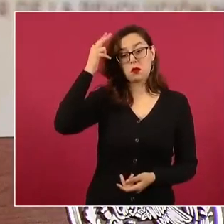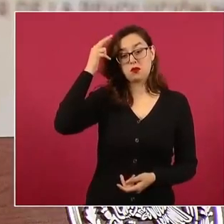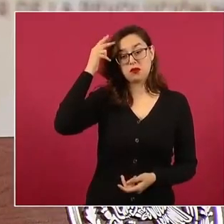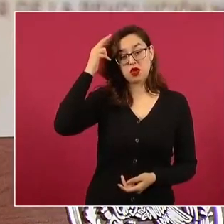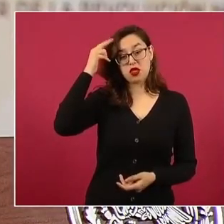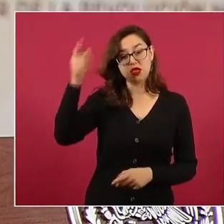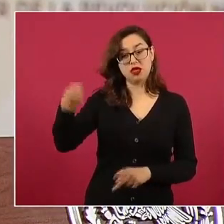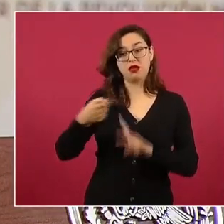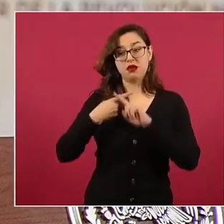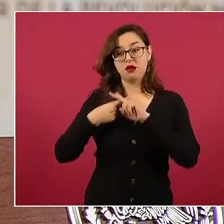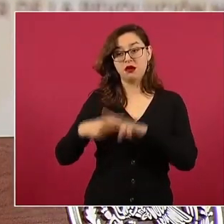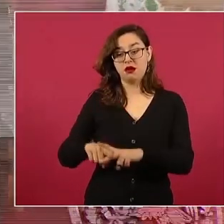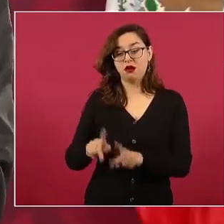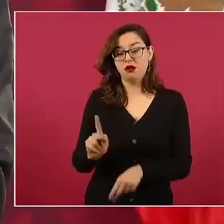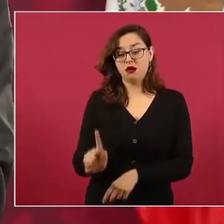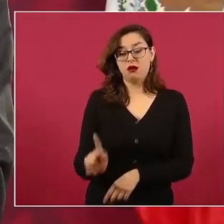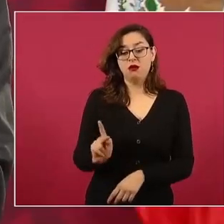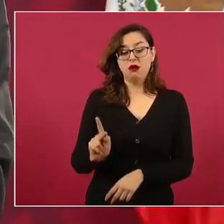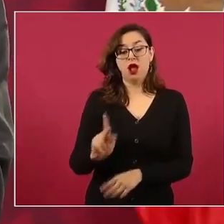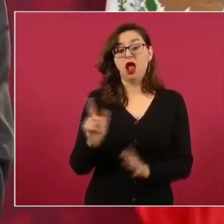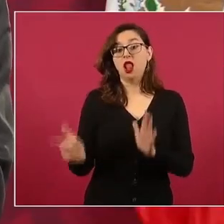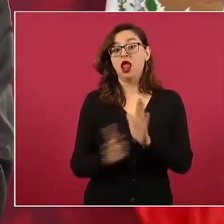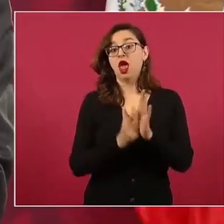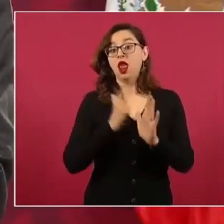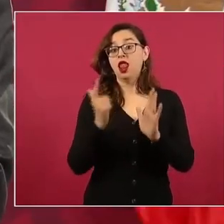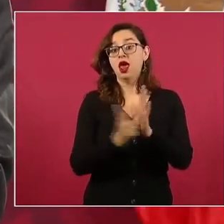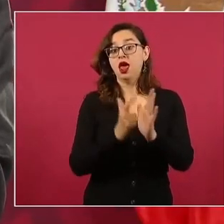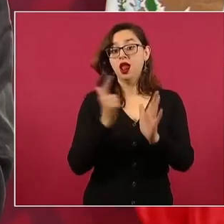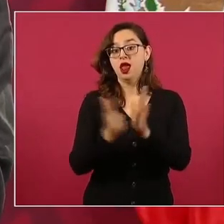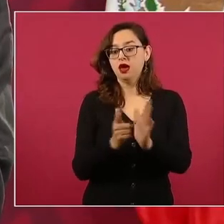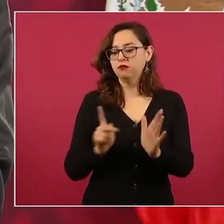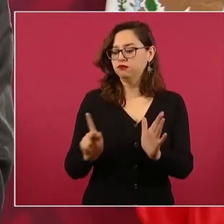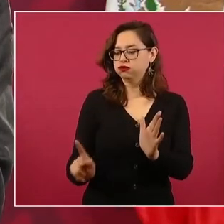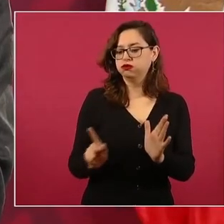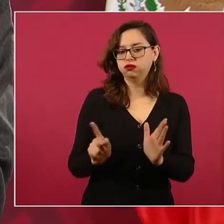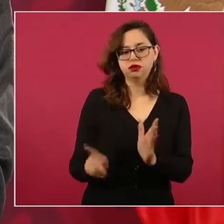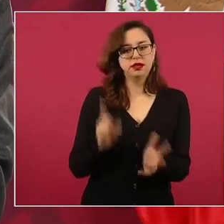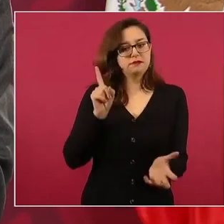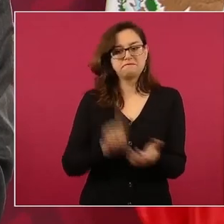pudo con esa simulación.